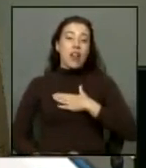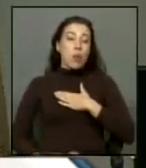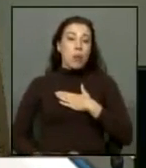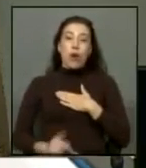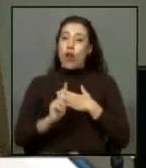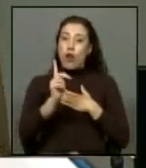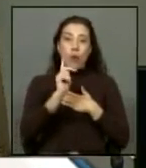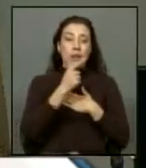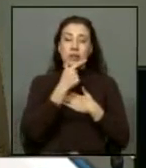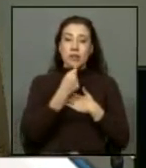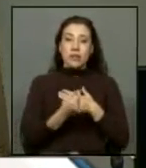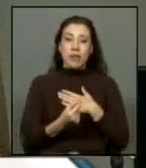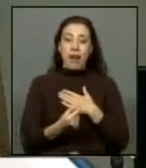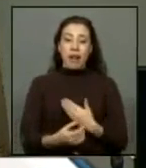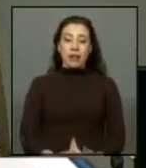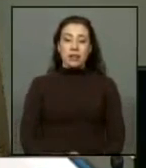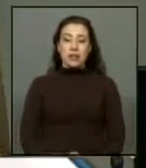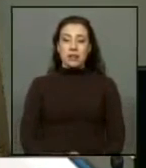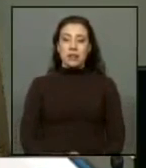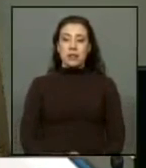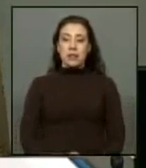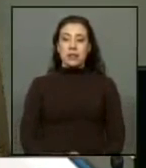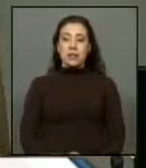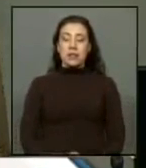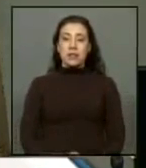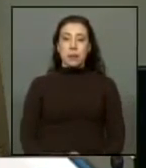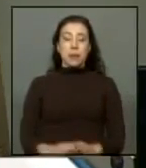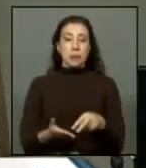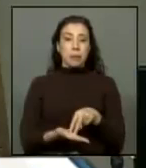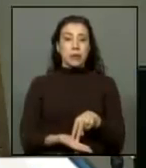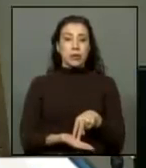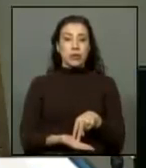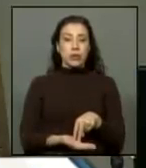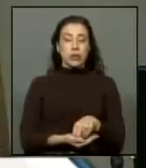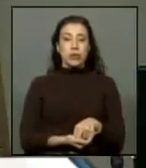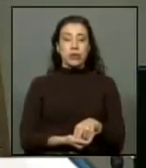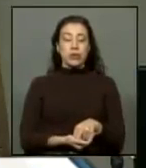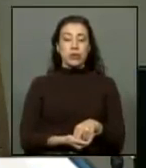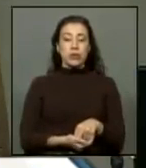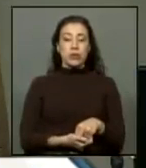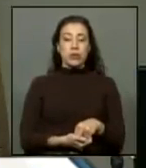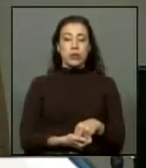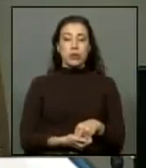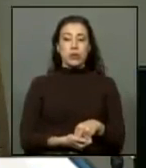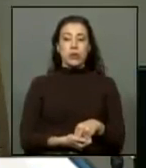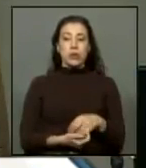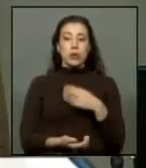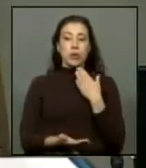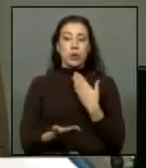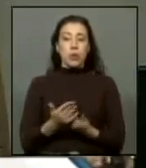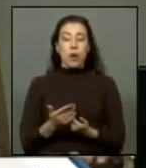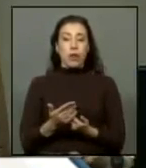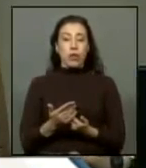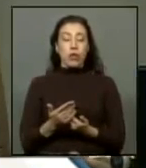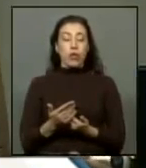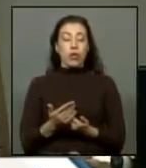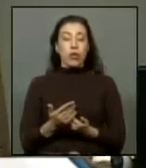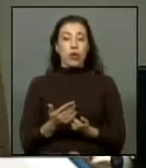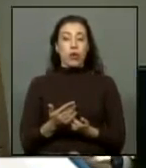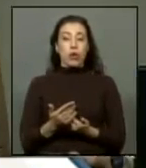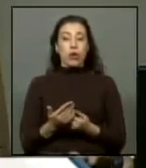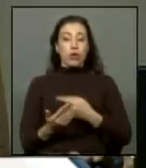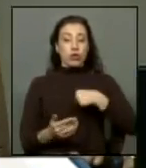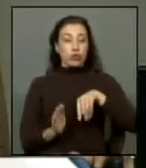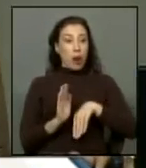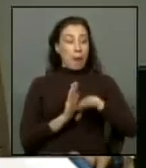fácil en el fondo estar en una posición cuando quienes entendemos porque la gran